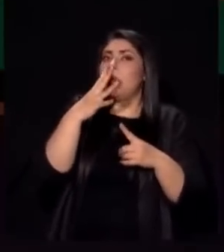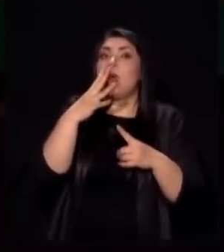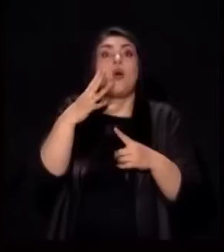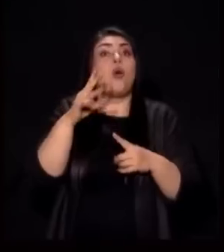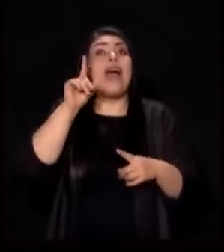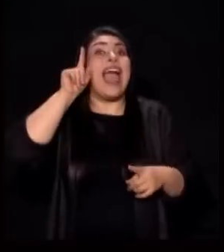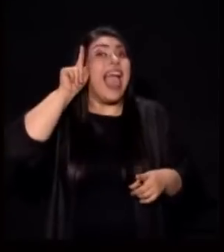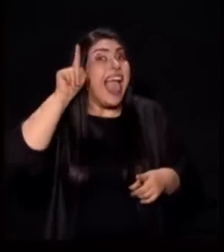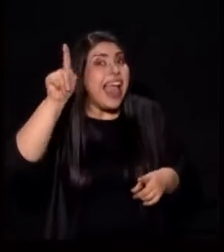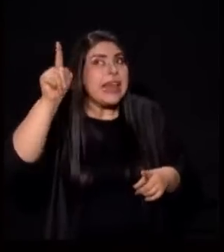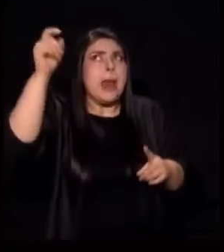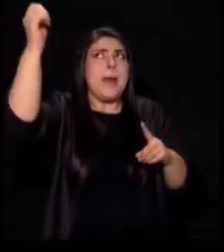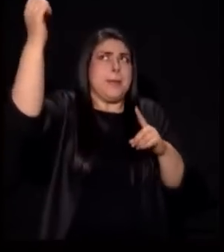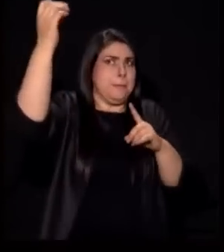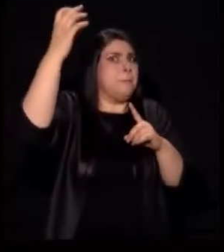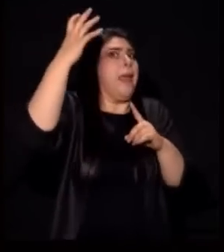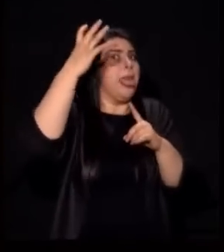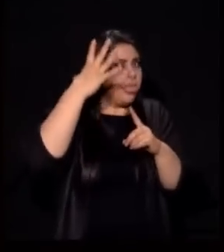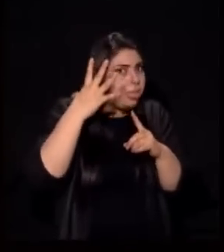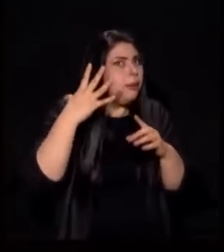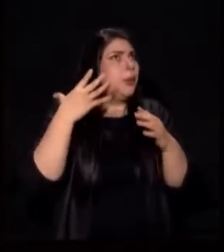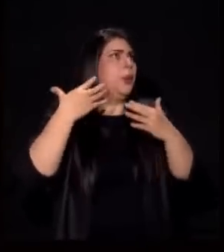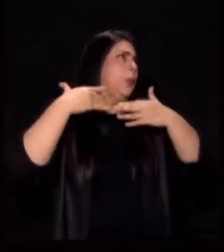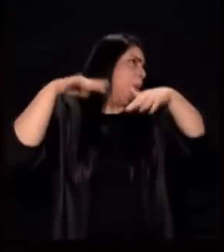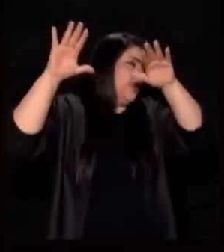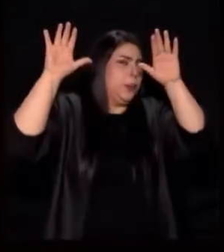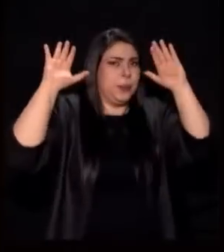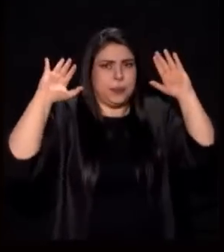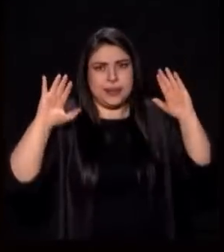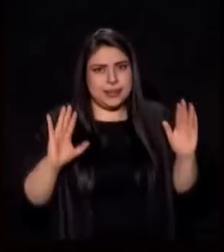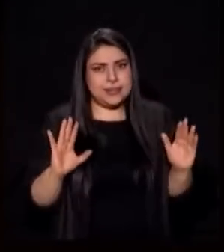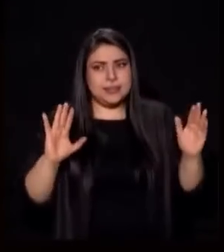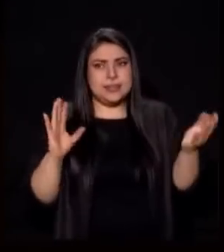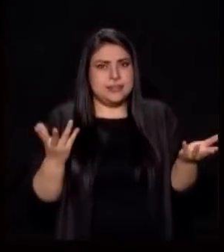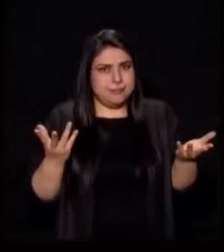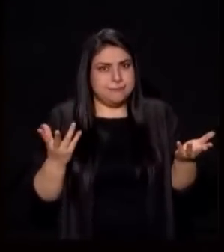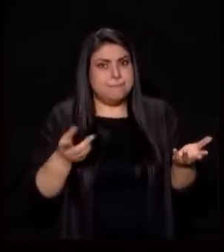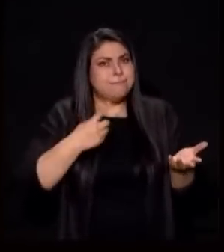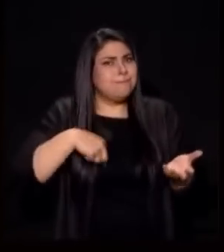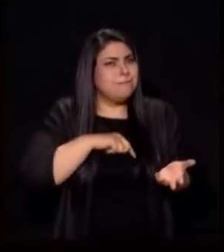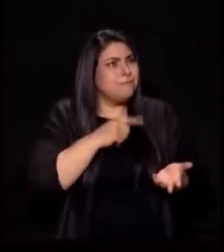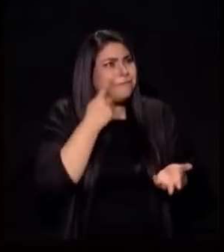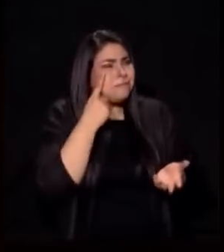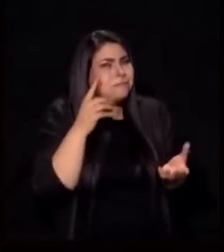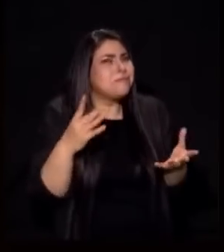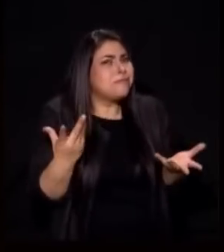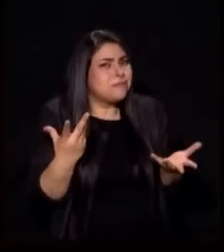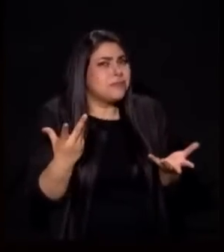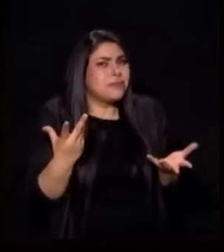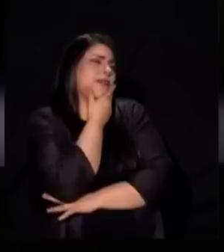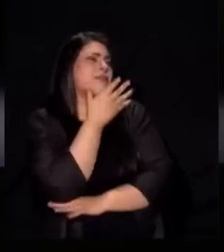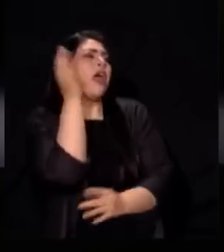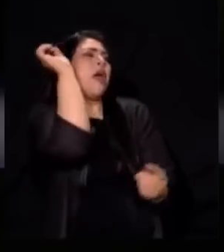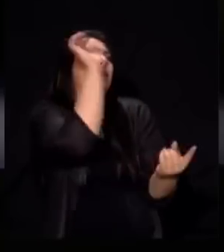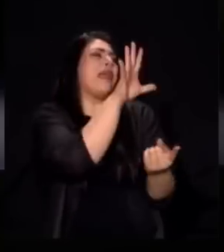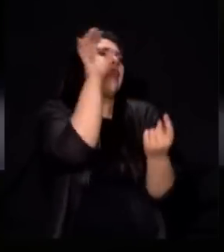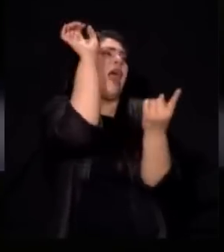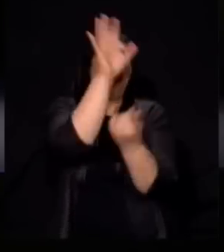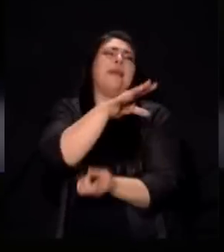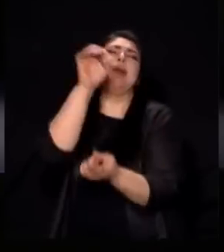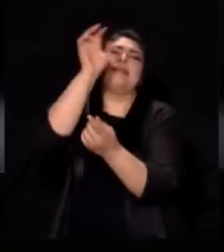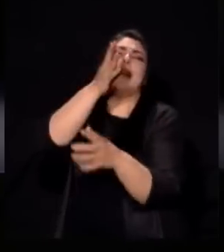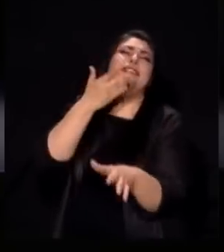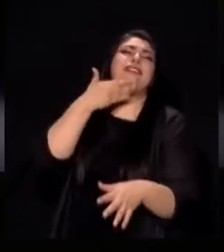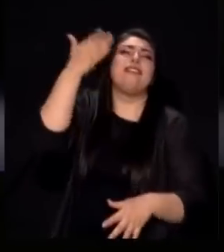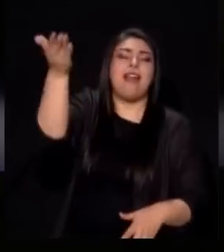bendición Y no sabemos Nosotros De que estamos Hablando Que Dios te bendiga Somos muy Lights Para usar el